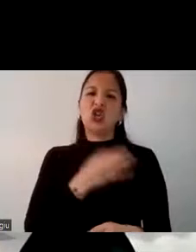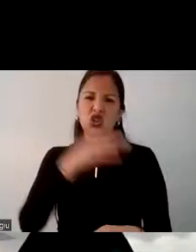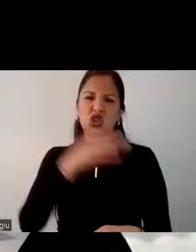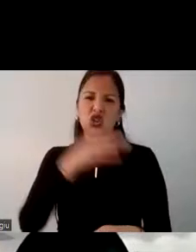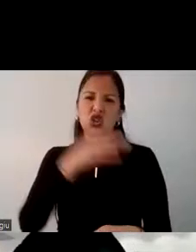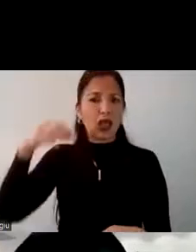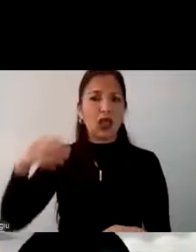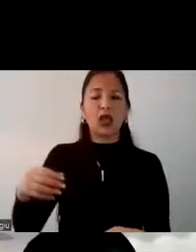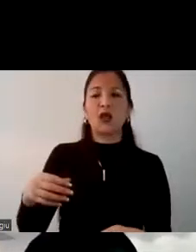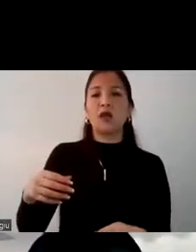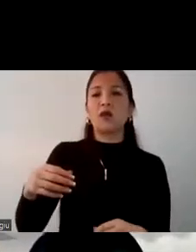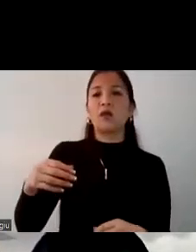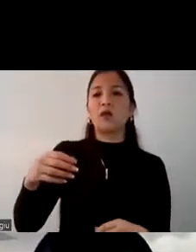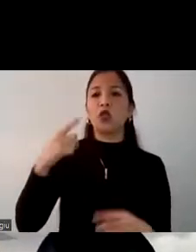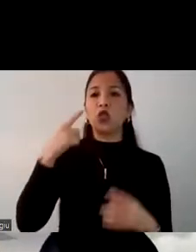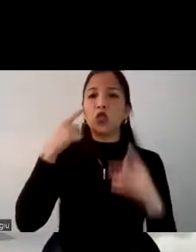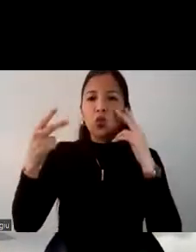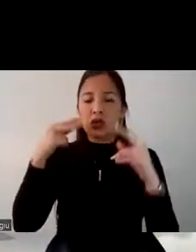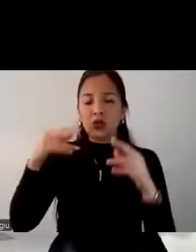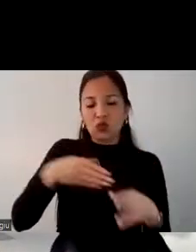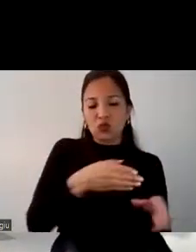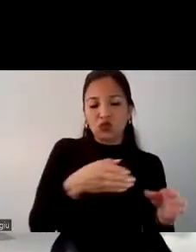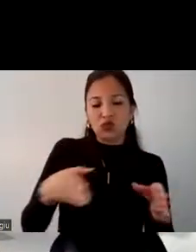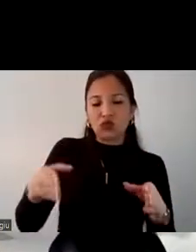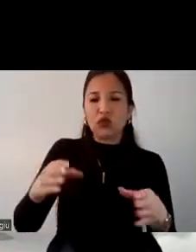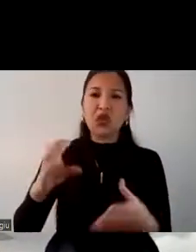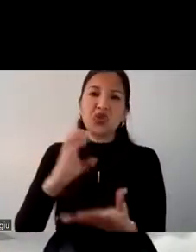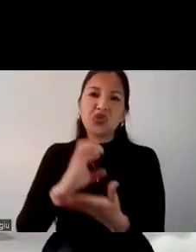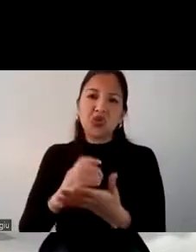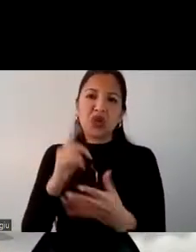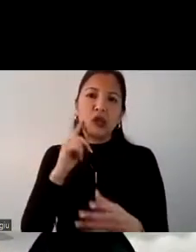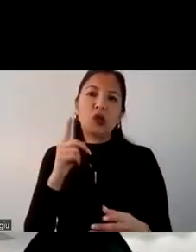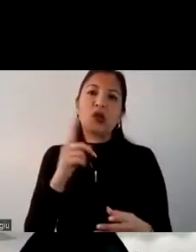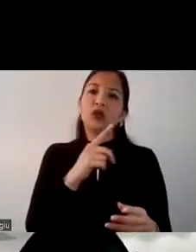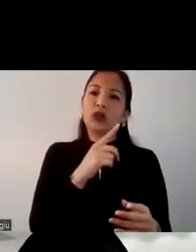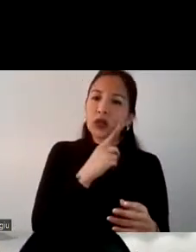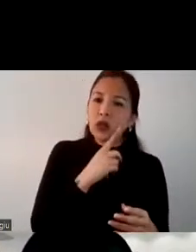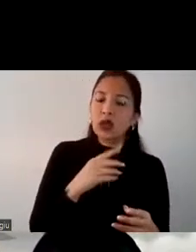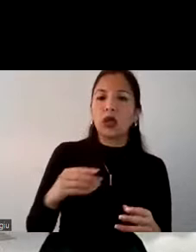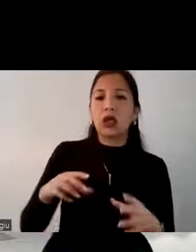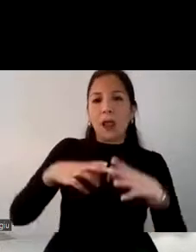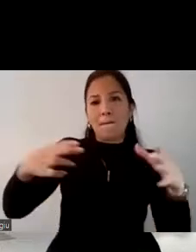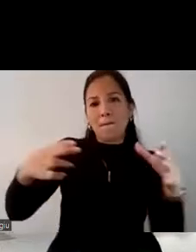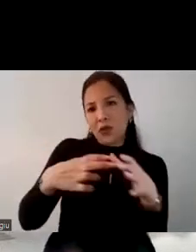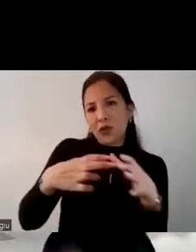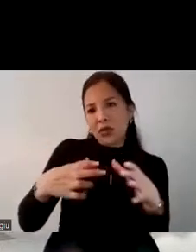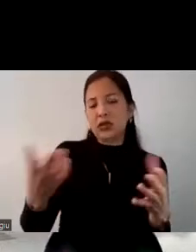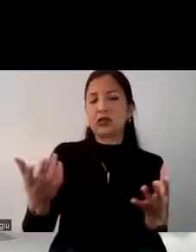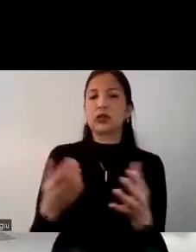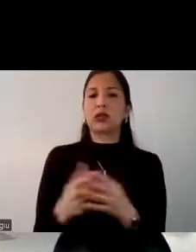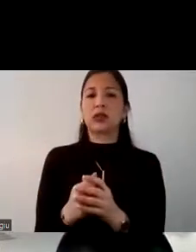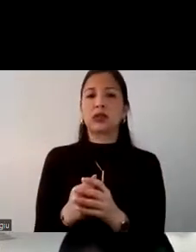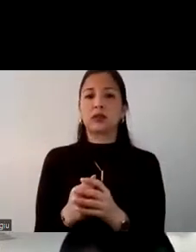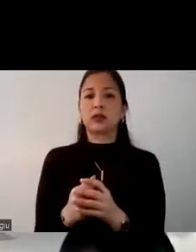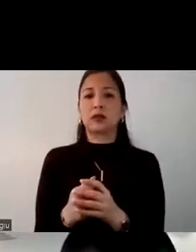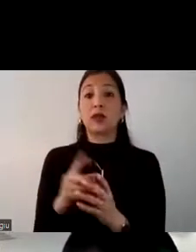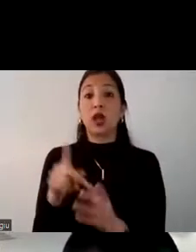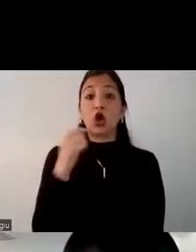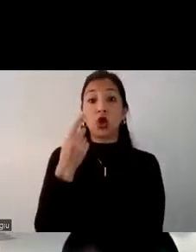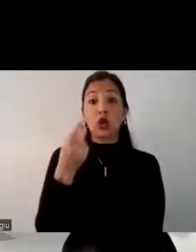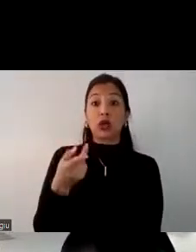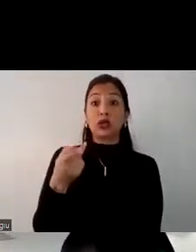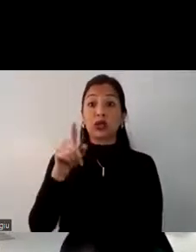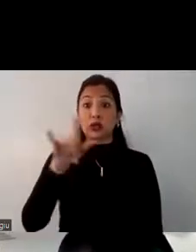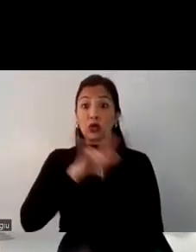urbano, que es pasear por la ciudad, quizás ver el lugar de hospedaje, ver las plazas. Pero ojo, no quiero decir que si